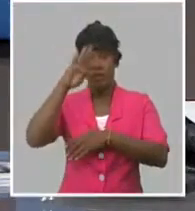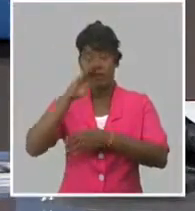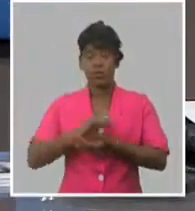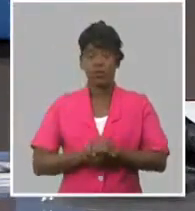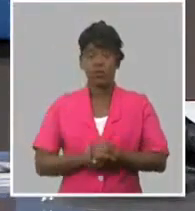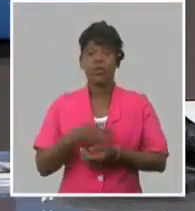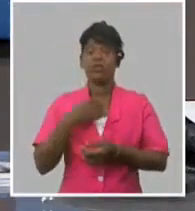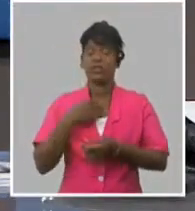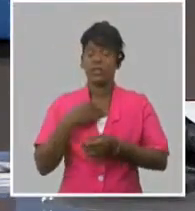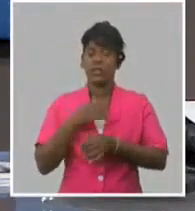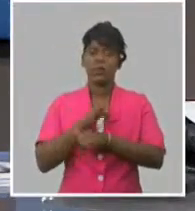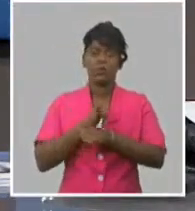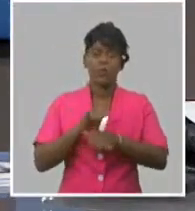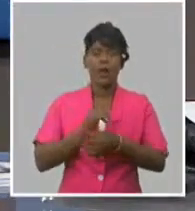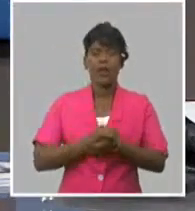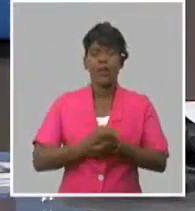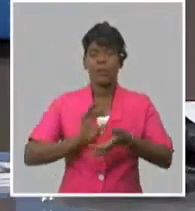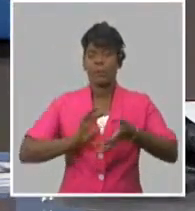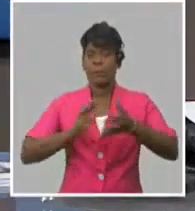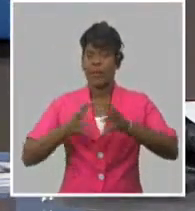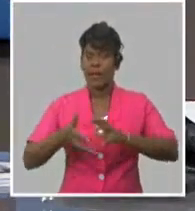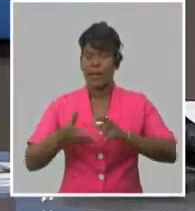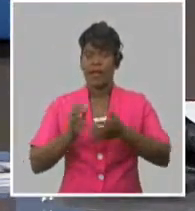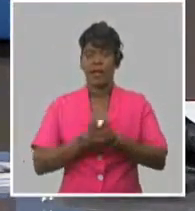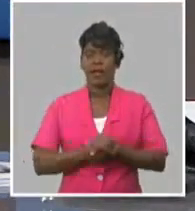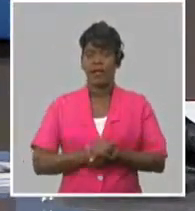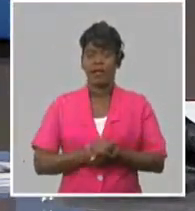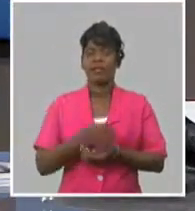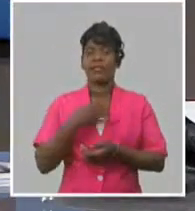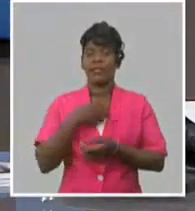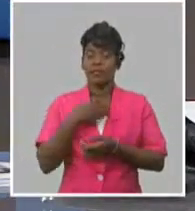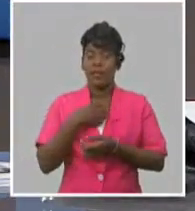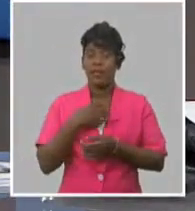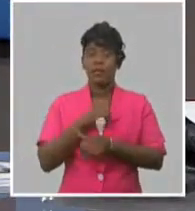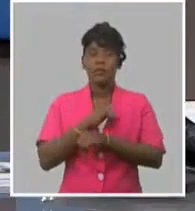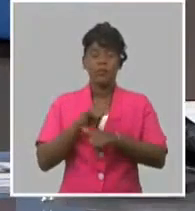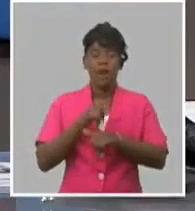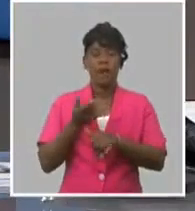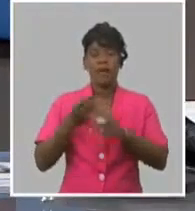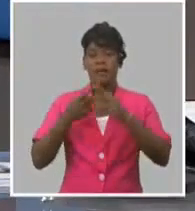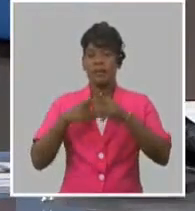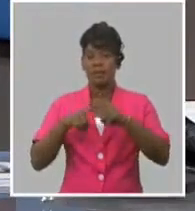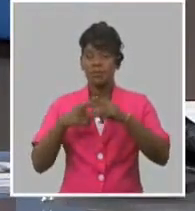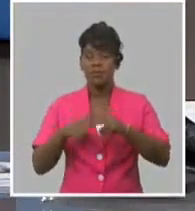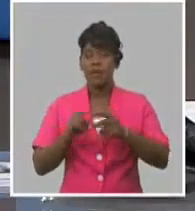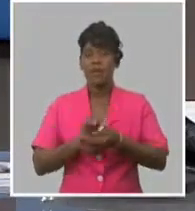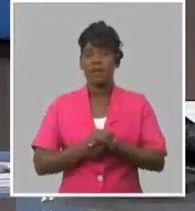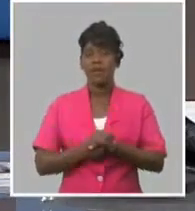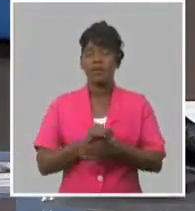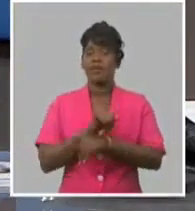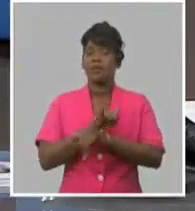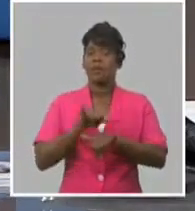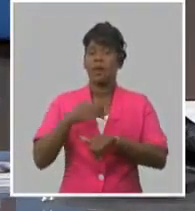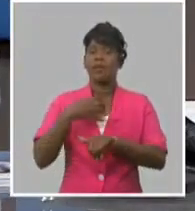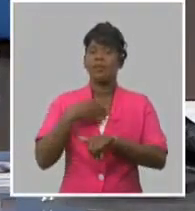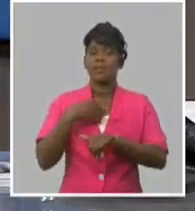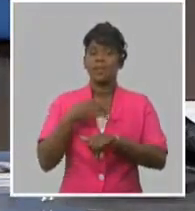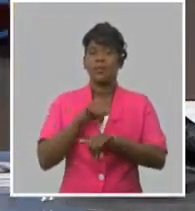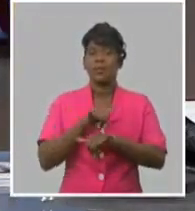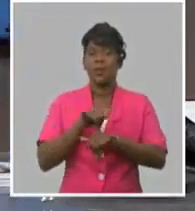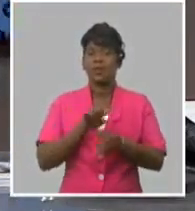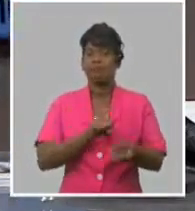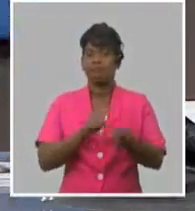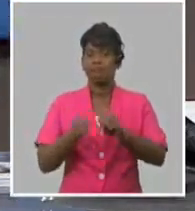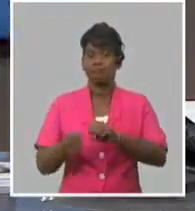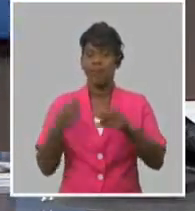problemas tecnológicos, por problemas de gestión, por problemas de restricciones